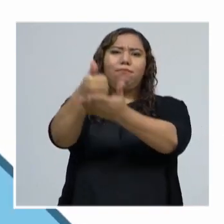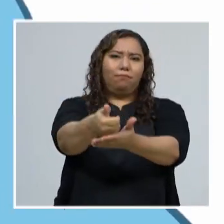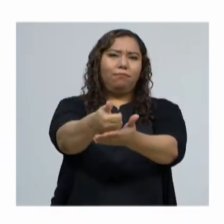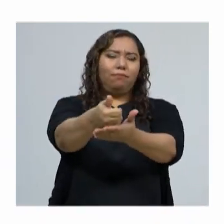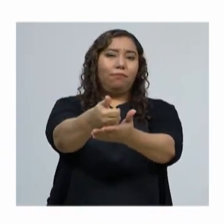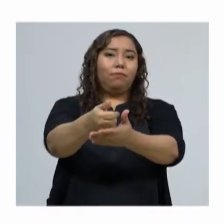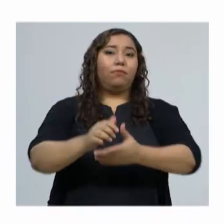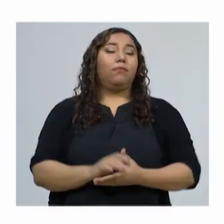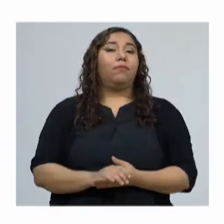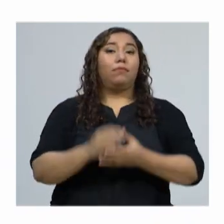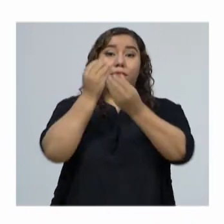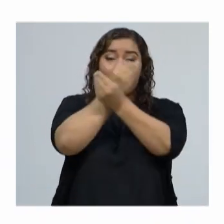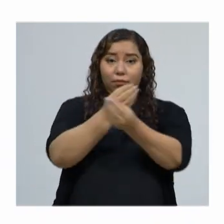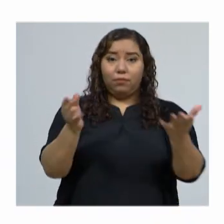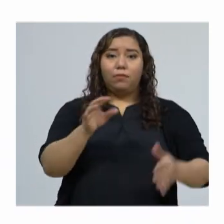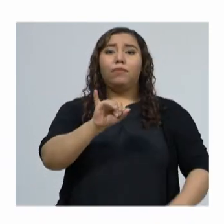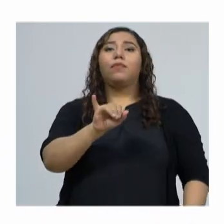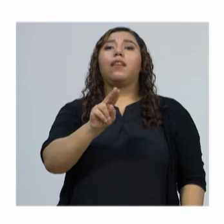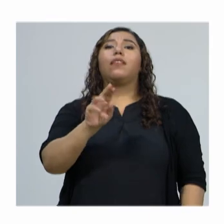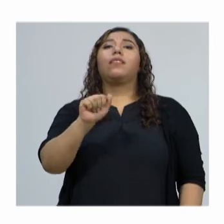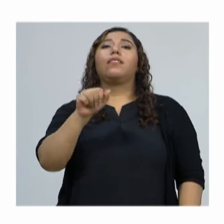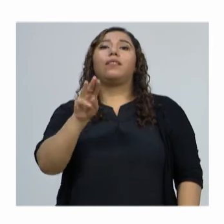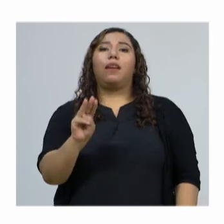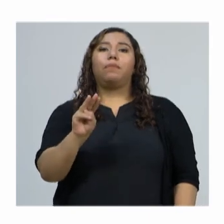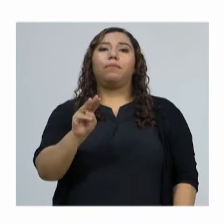Este es un mensaje del Instituto Nacional de la Mujer.